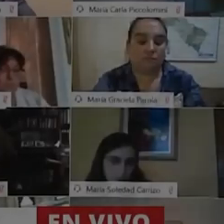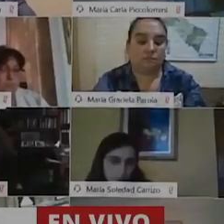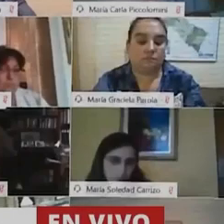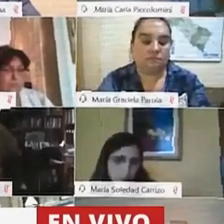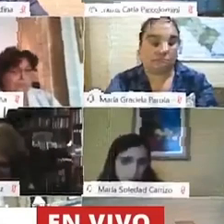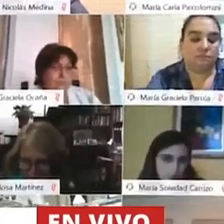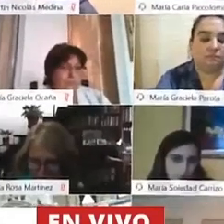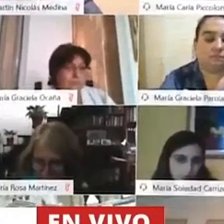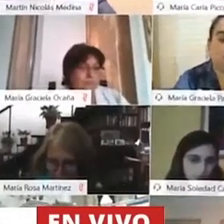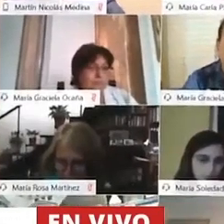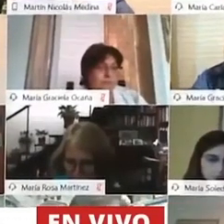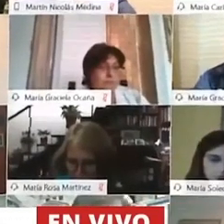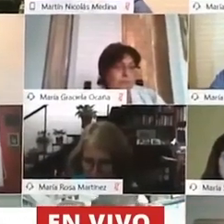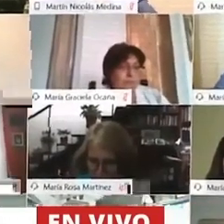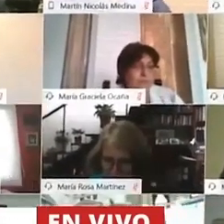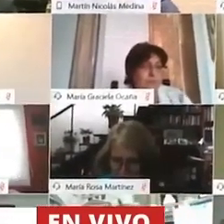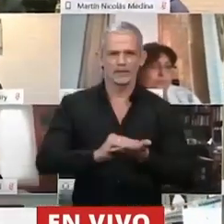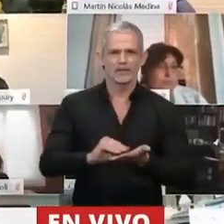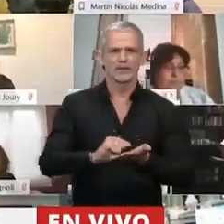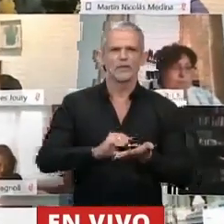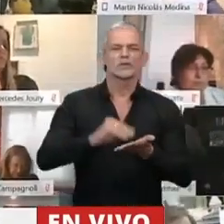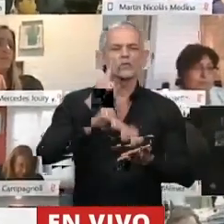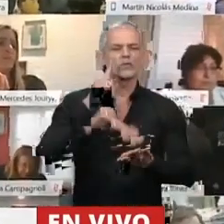Tiene la palabra el diputado Fernando Iglesias.